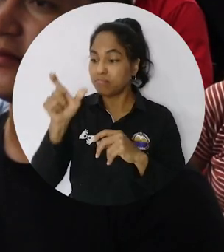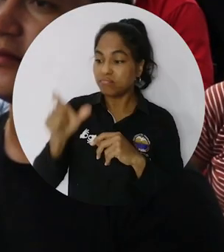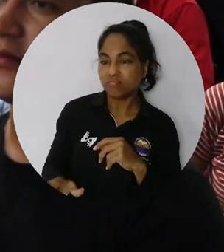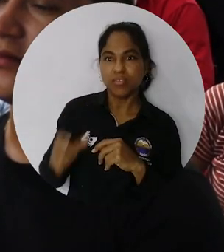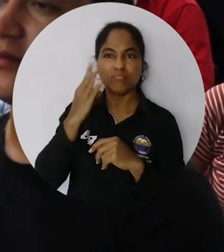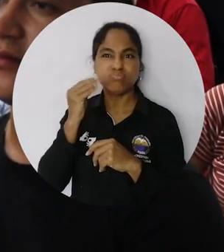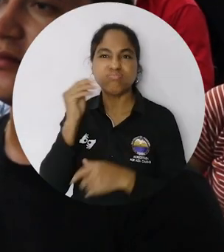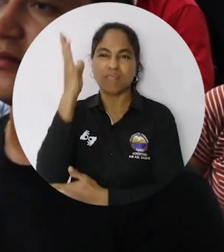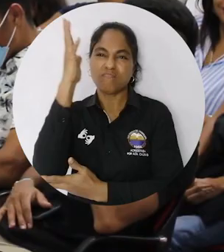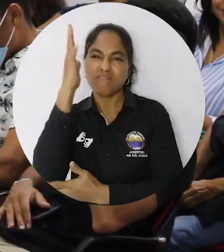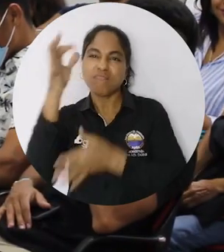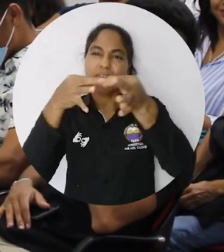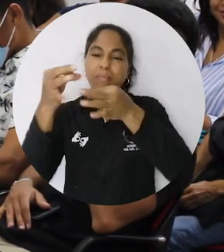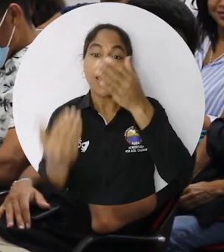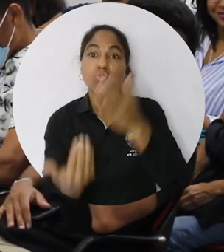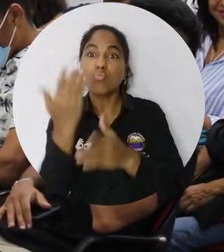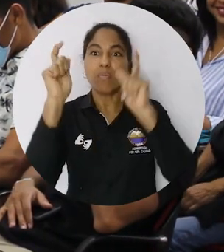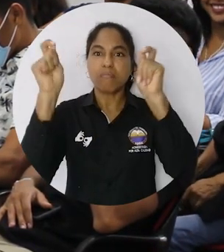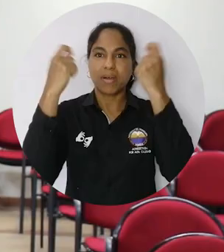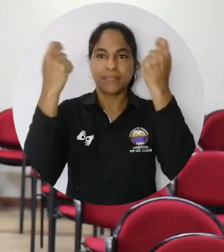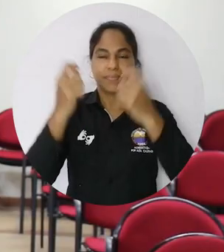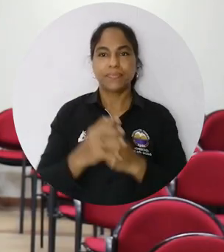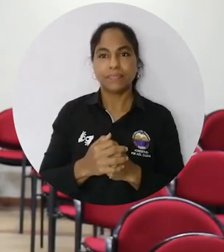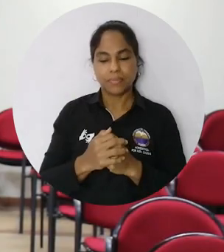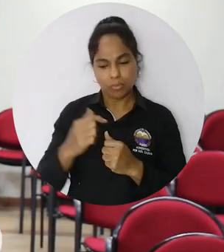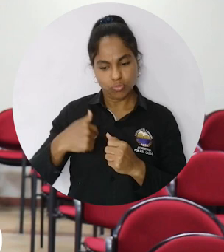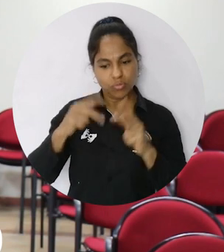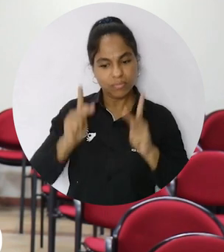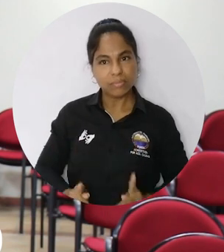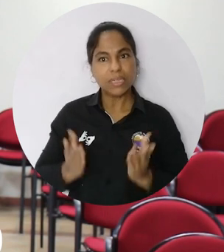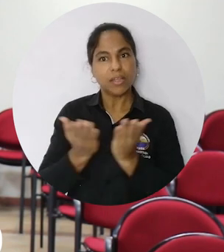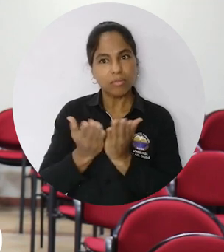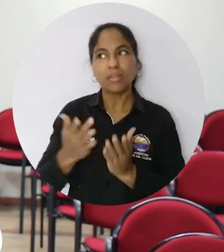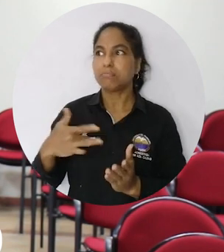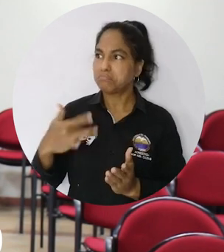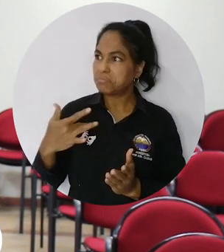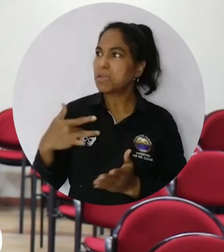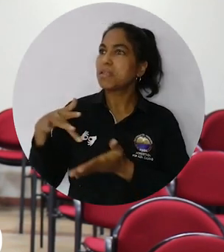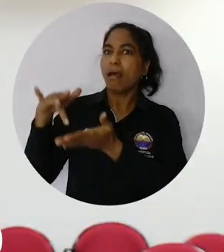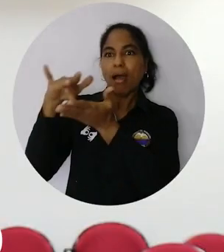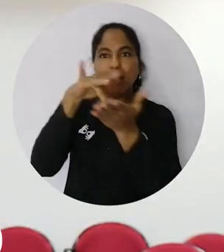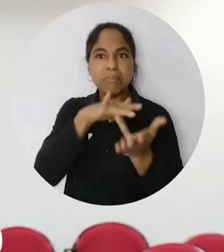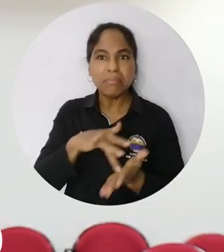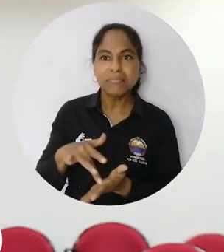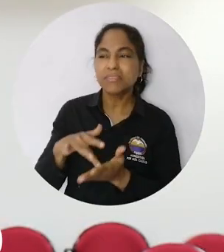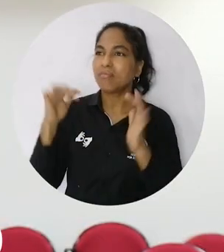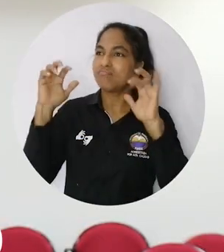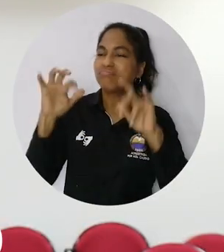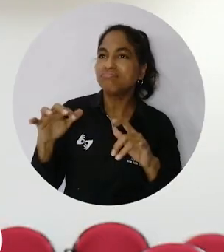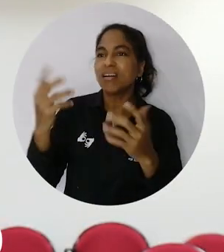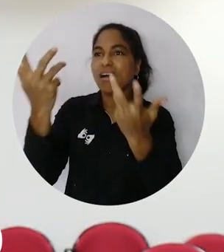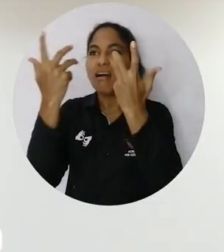diferentes expertos brindaron su visión del nuevo marketing. Créanme que uno como estudiante se siente más participativo en estos